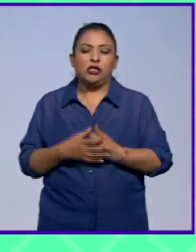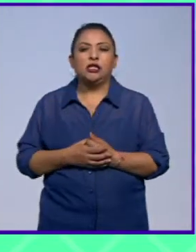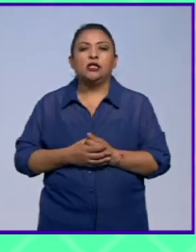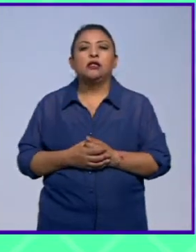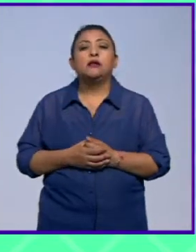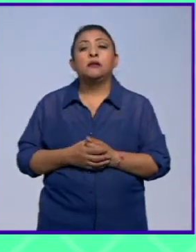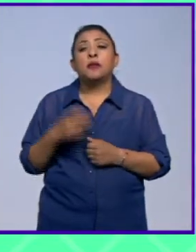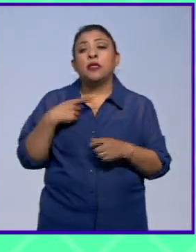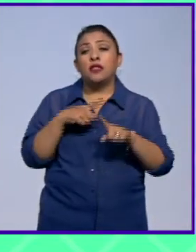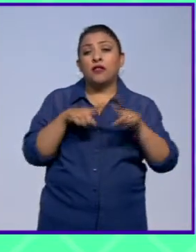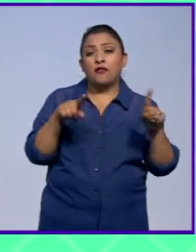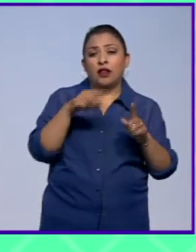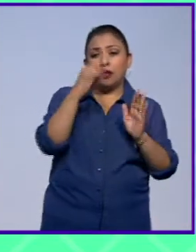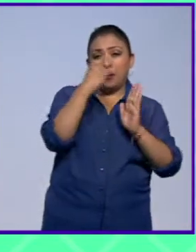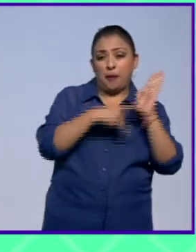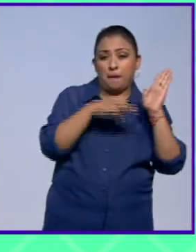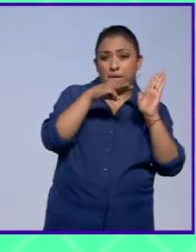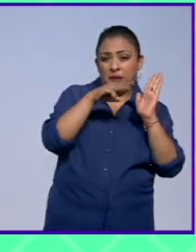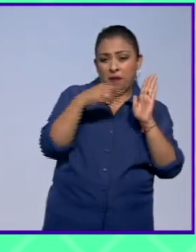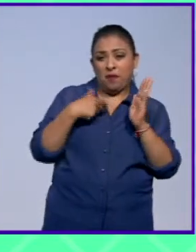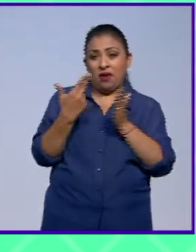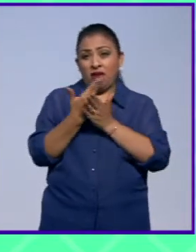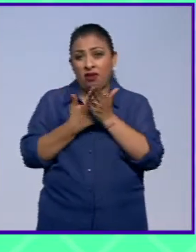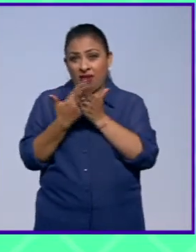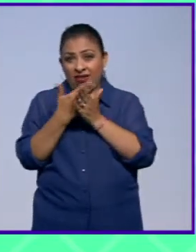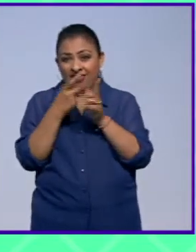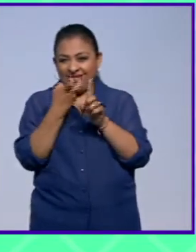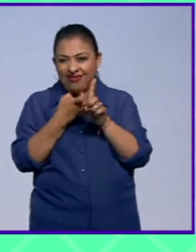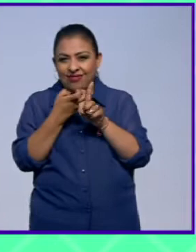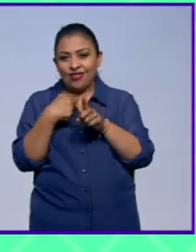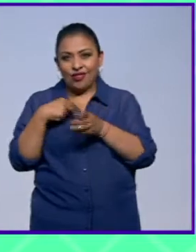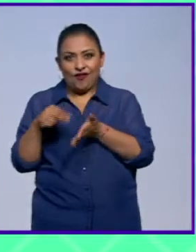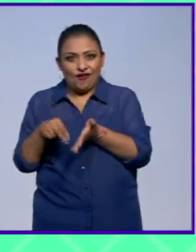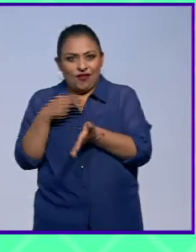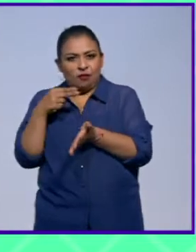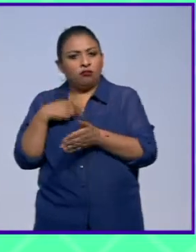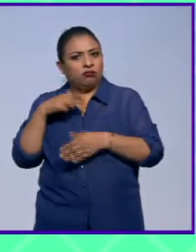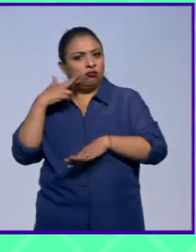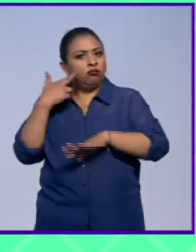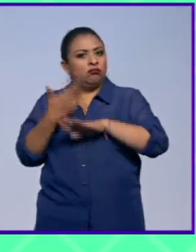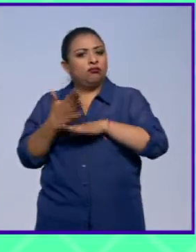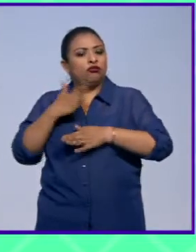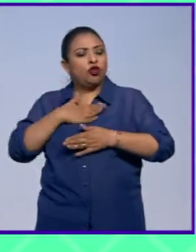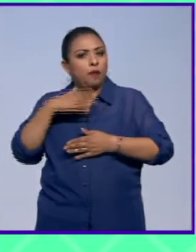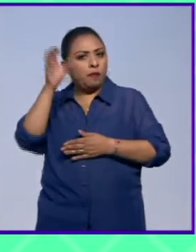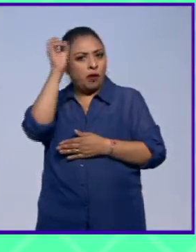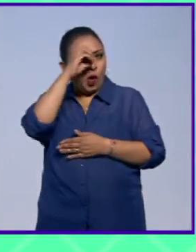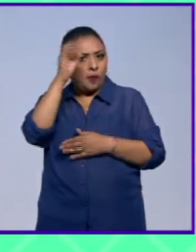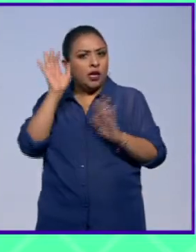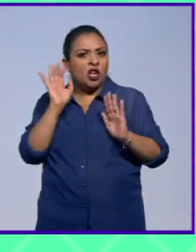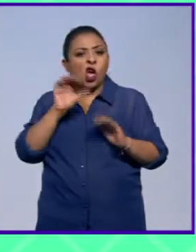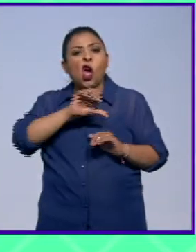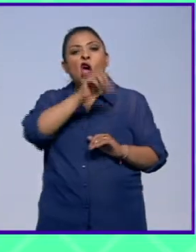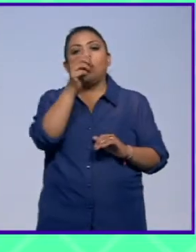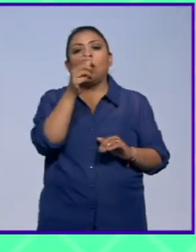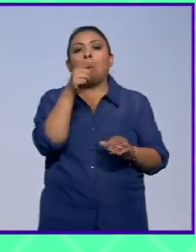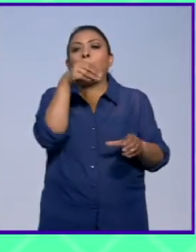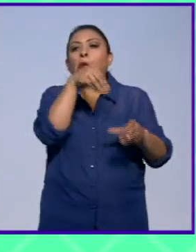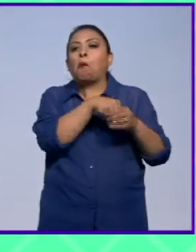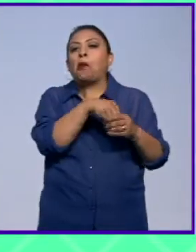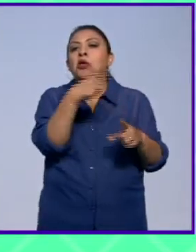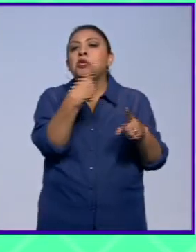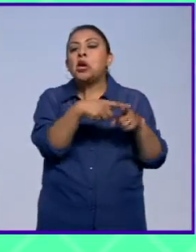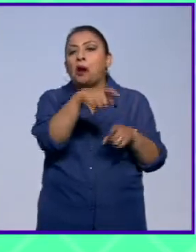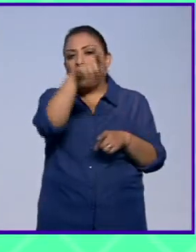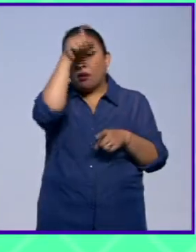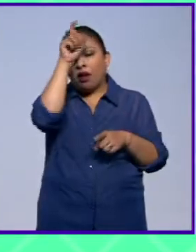La diferencia entre un meme y una caricatura es que nosotros la firmamos. Nosotros sí nos hacemos responsables de ese punto de vista. Lo demás es anónimo y muchas